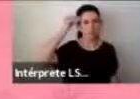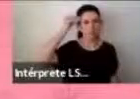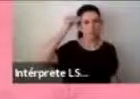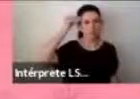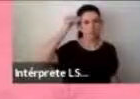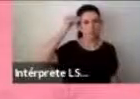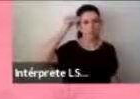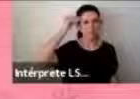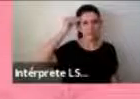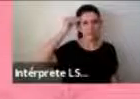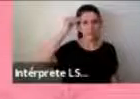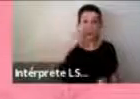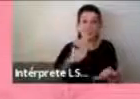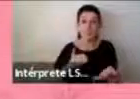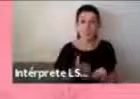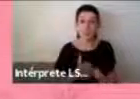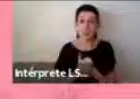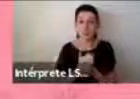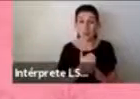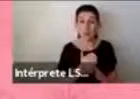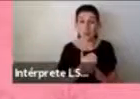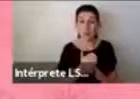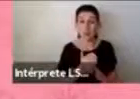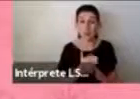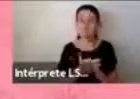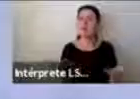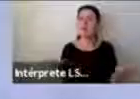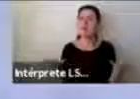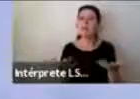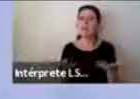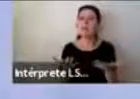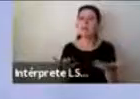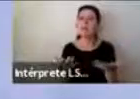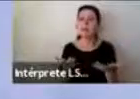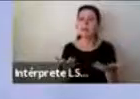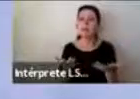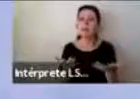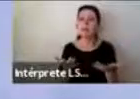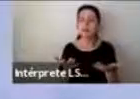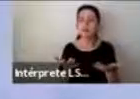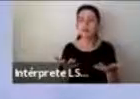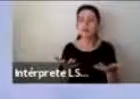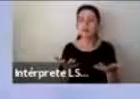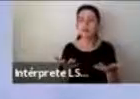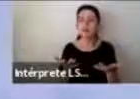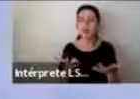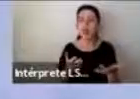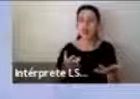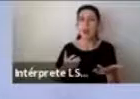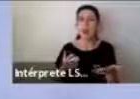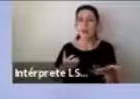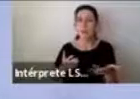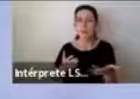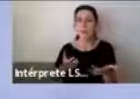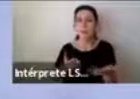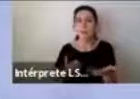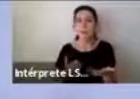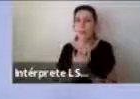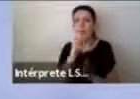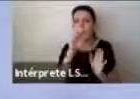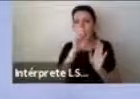hablando de qué fue lo que originó que se desarrollara este tema y este proyecto de Neuromundo.